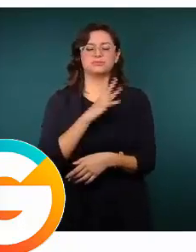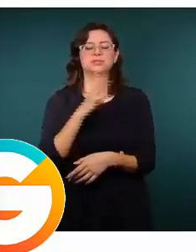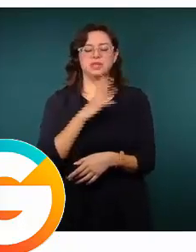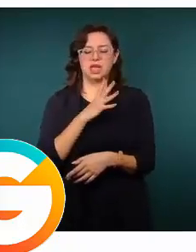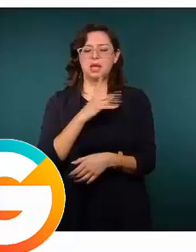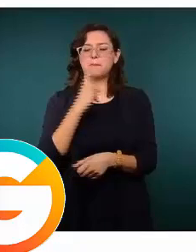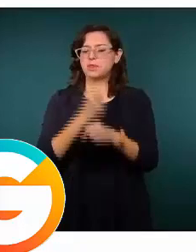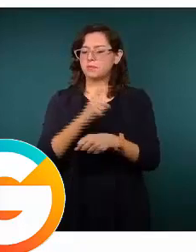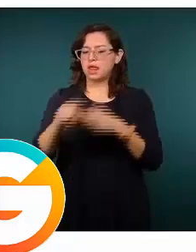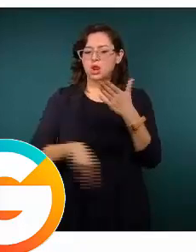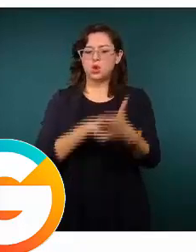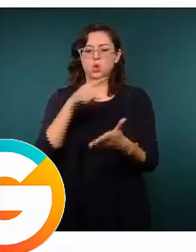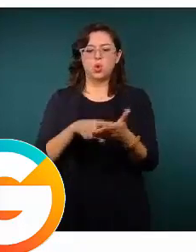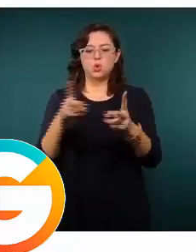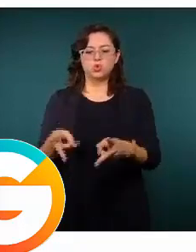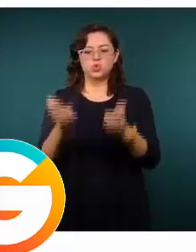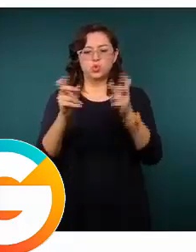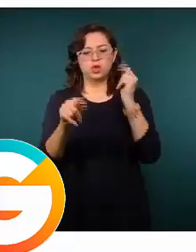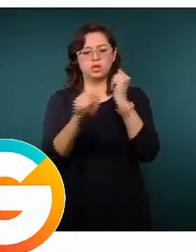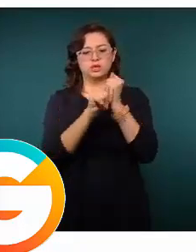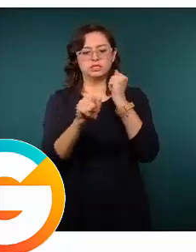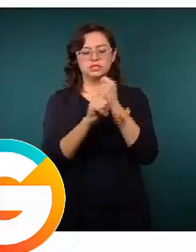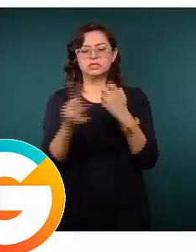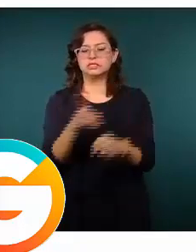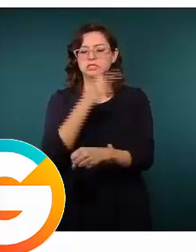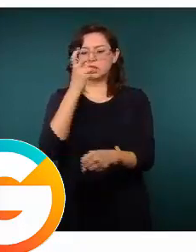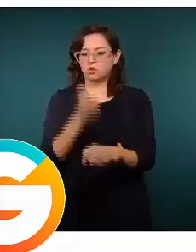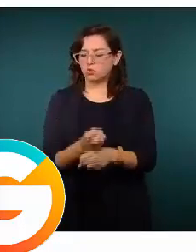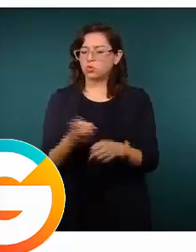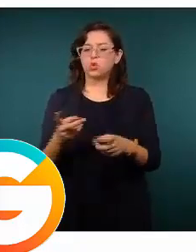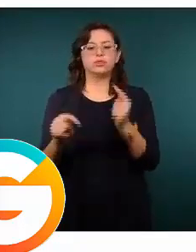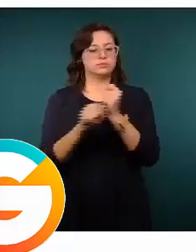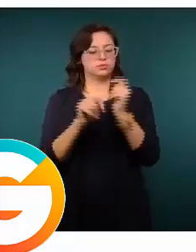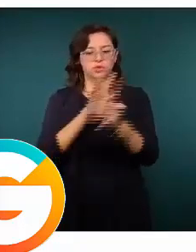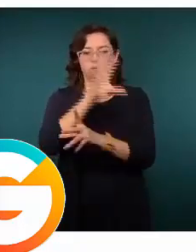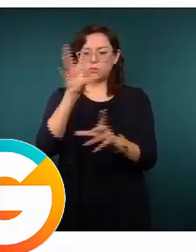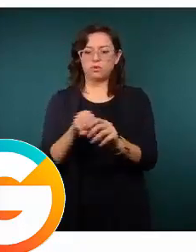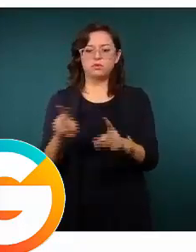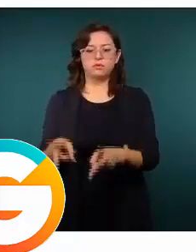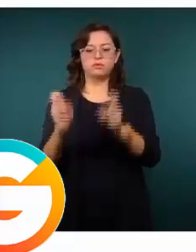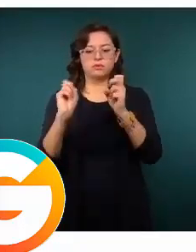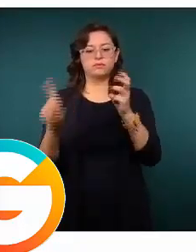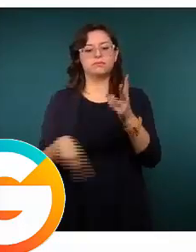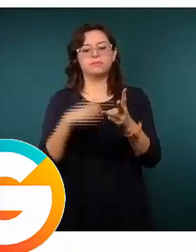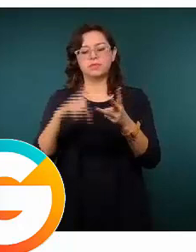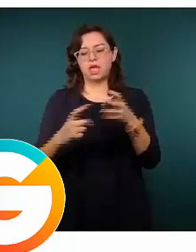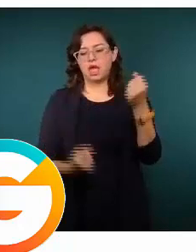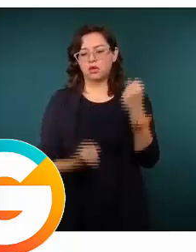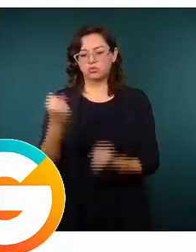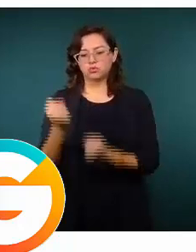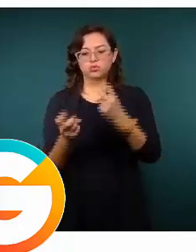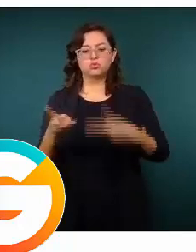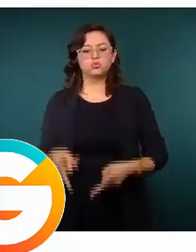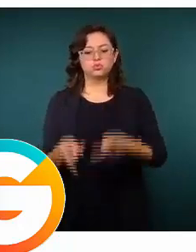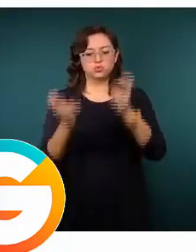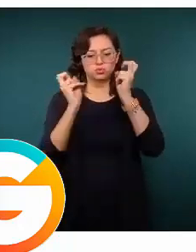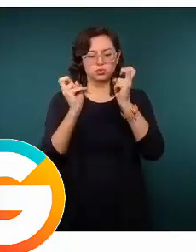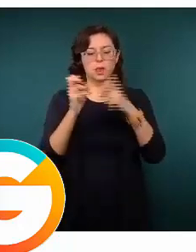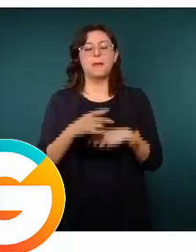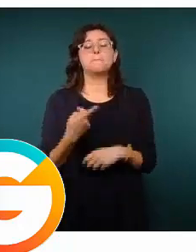transportistas, el segundo en robo en transporte, el segundo también en robo de vehículos, pero todos estos